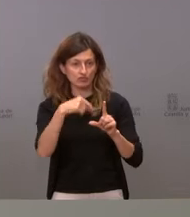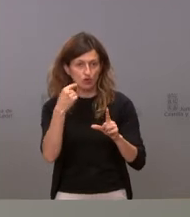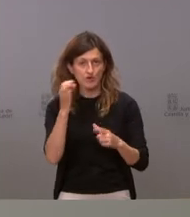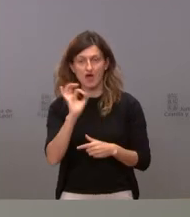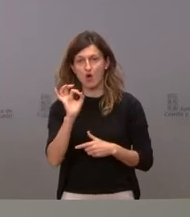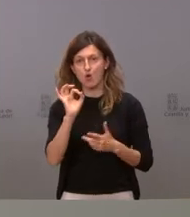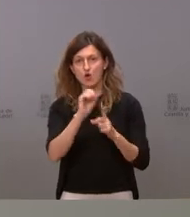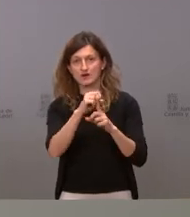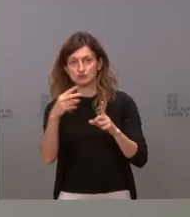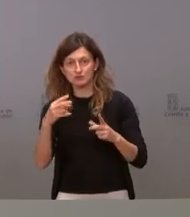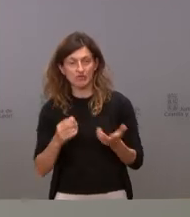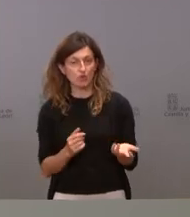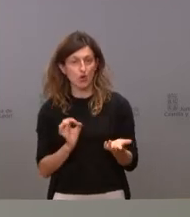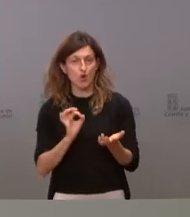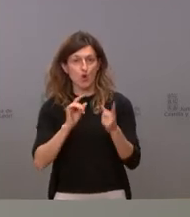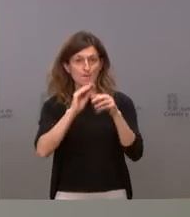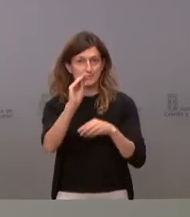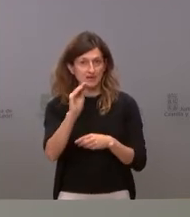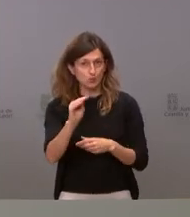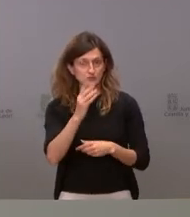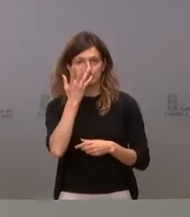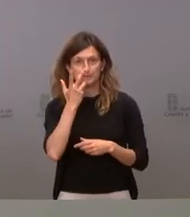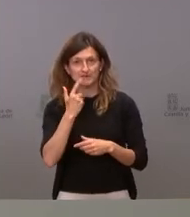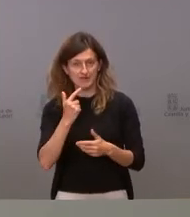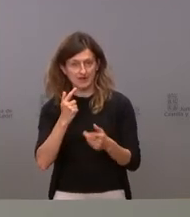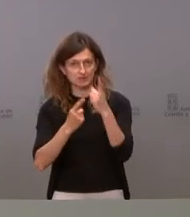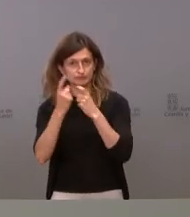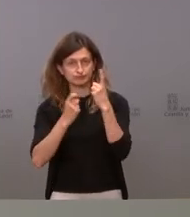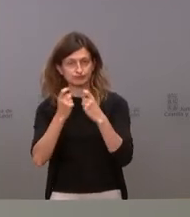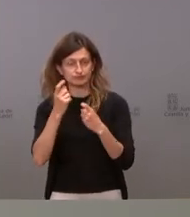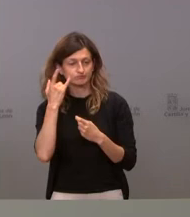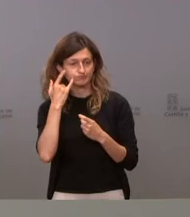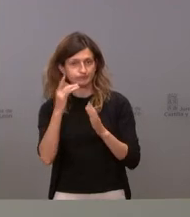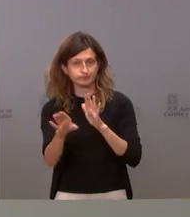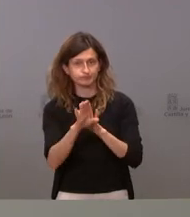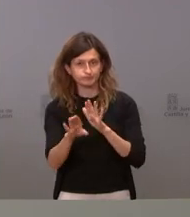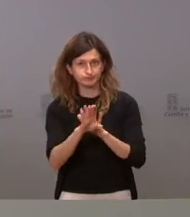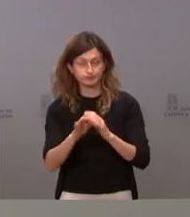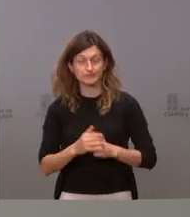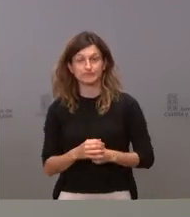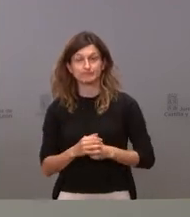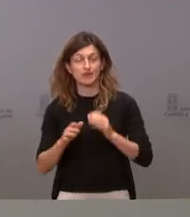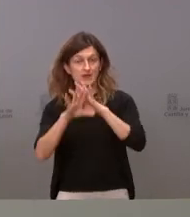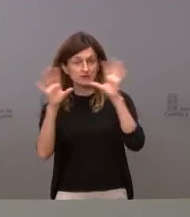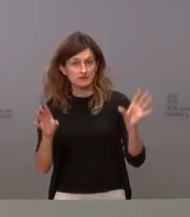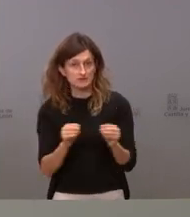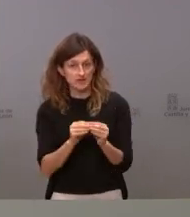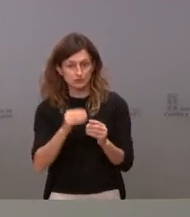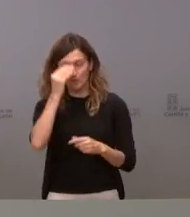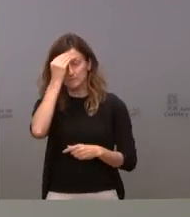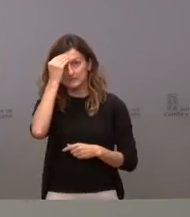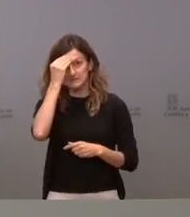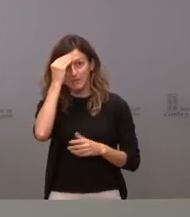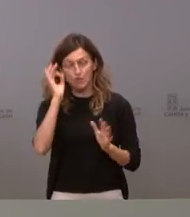determinadas preguntas, prefieren hacerlas, seguir haciéndolas por teléfono. Por lo tanto, seguimos pensando